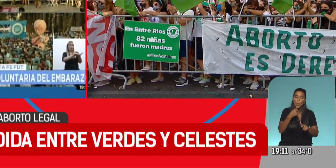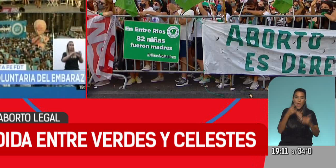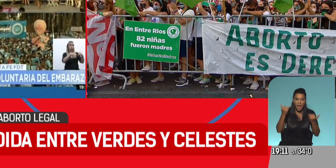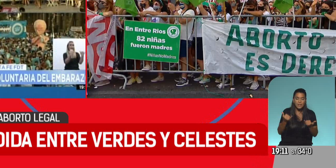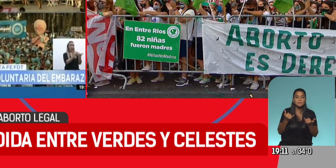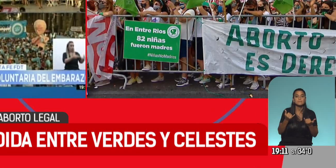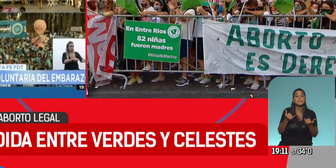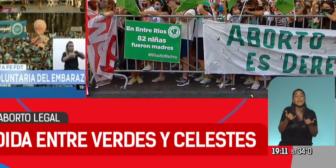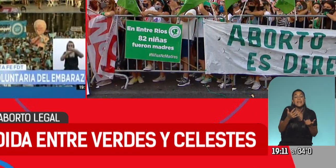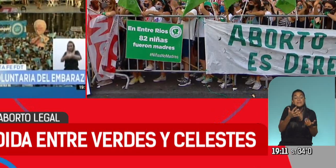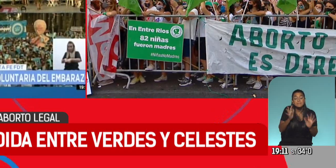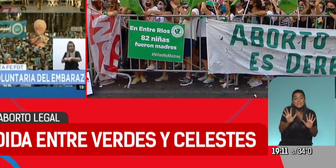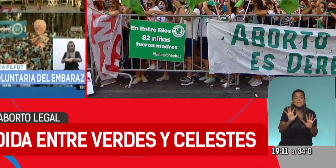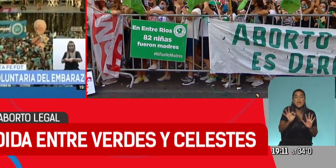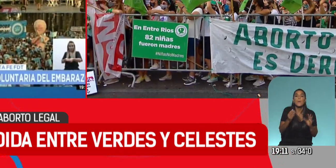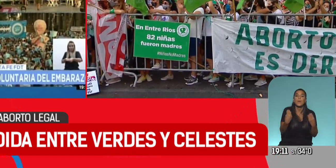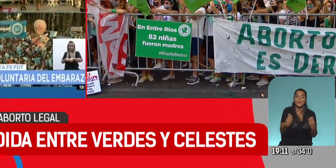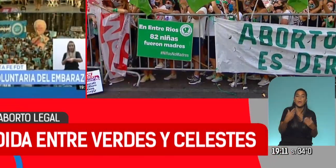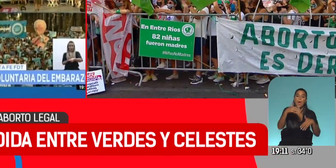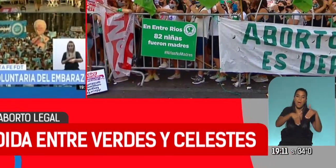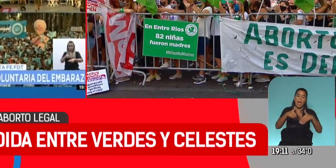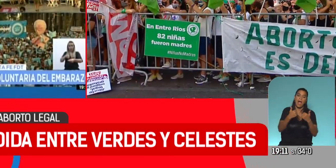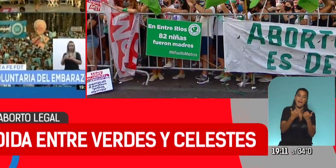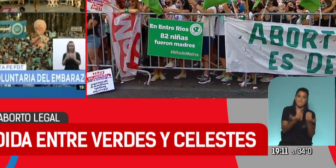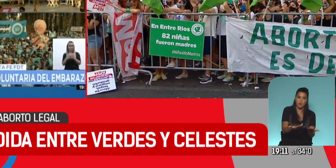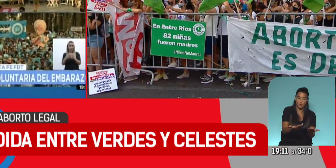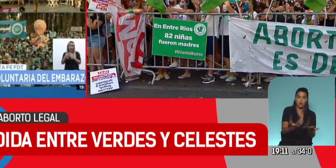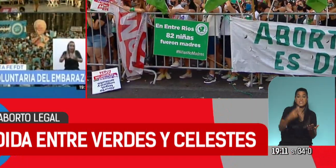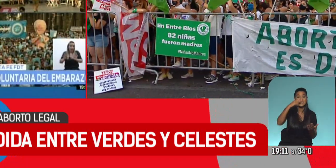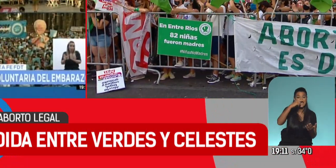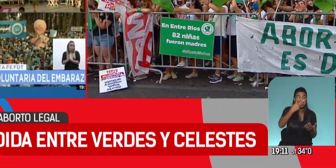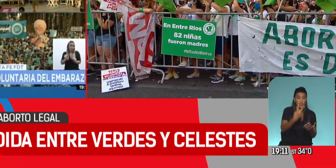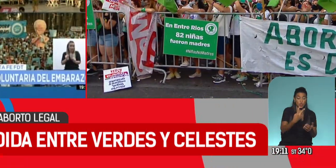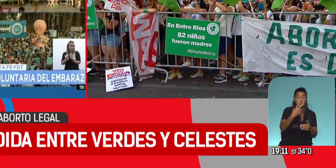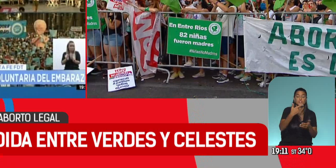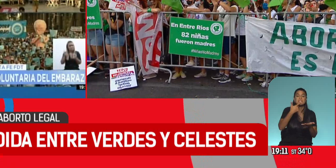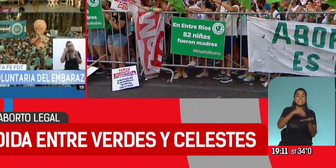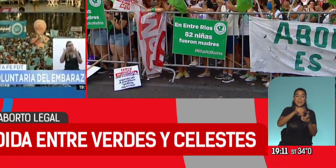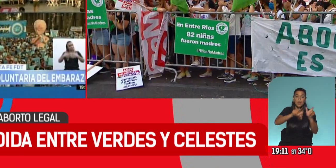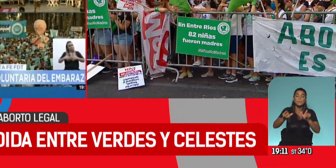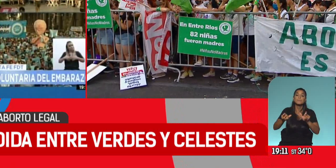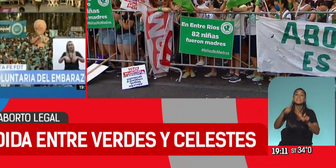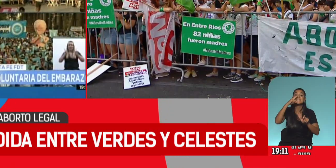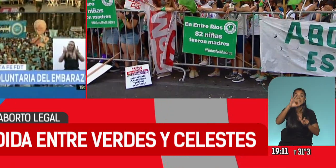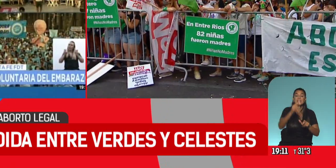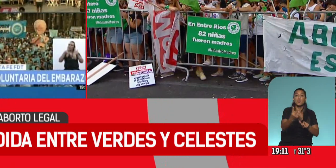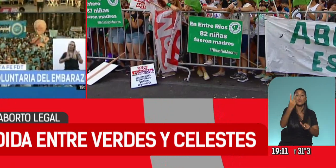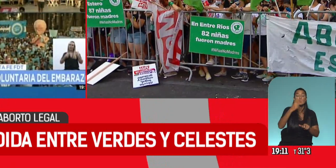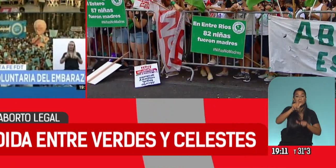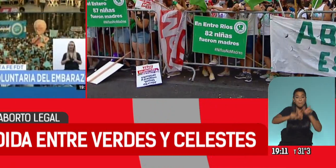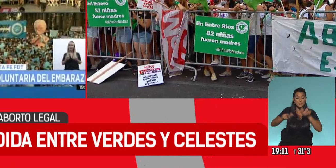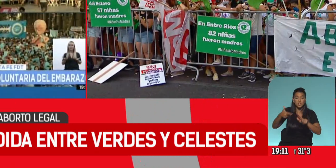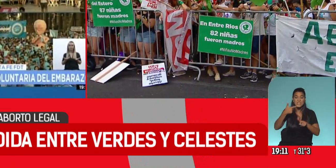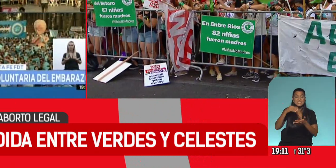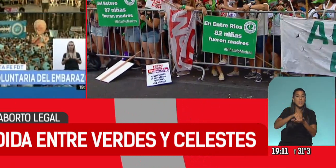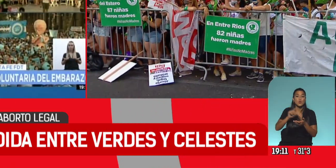entiende que finalmente van a votar a favor. De esos 72 senadores, hay que recordar, son 70. Hay dos personas, dos senadores